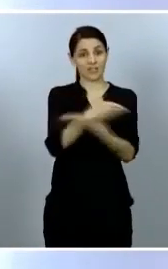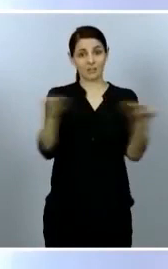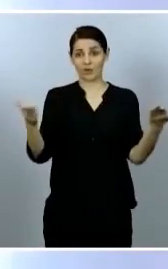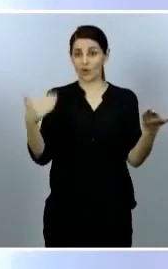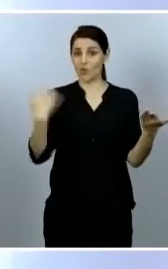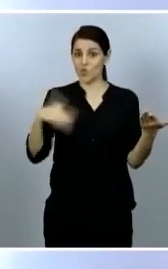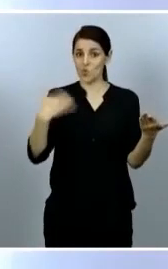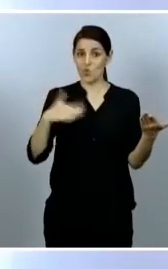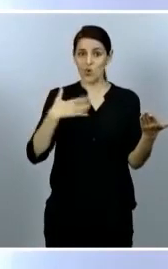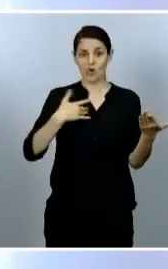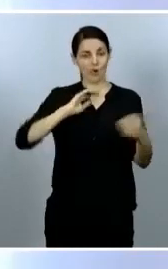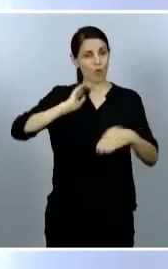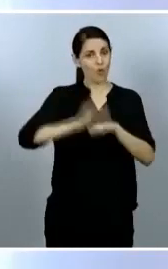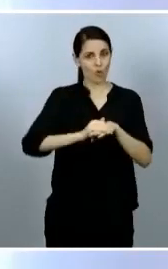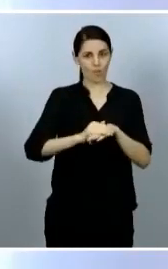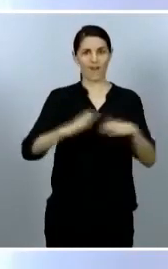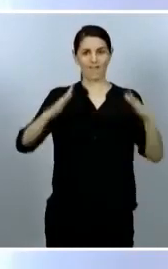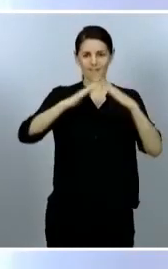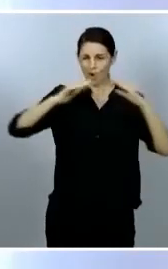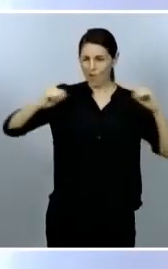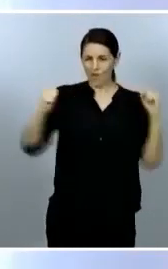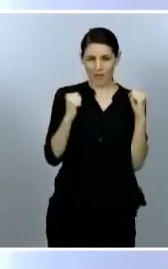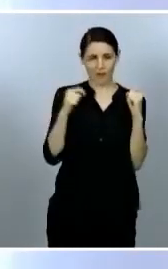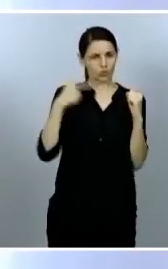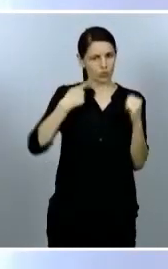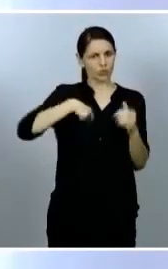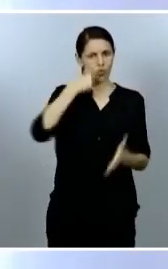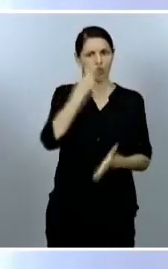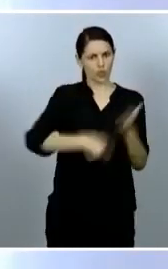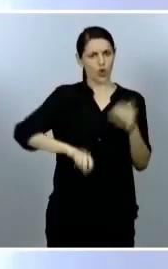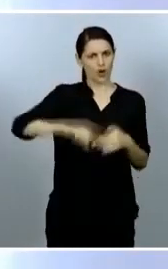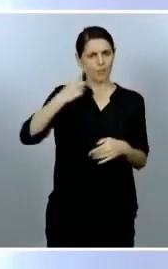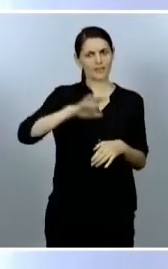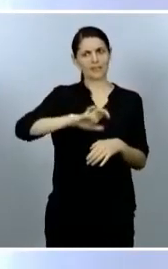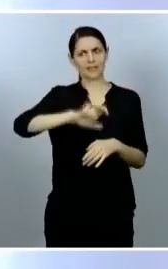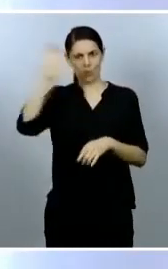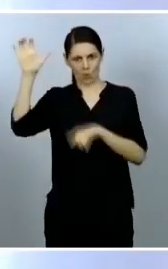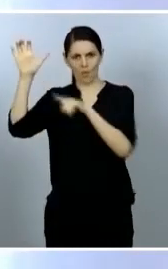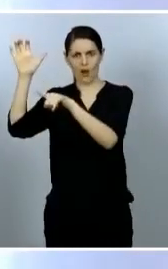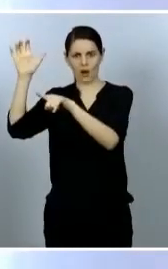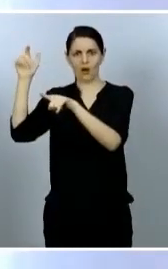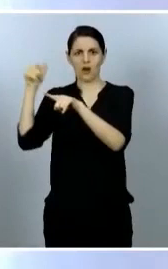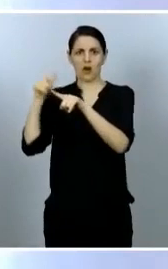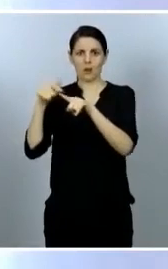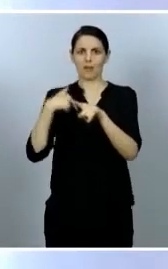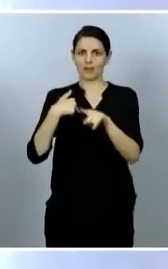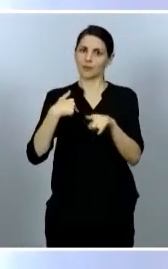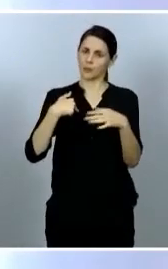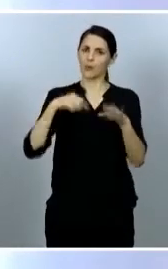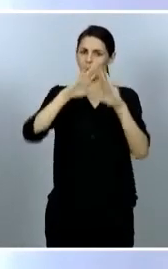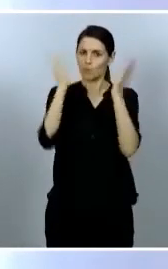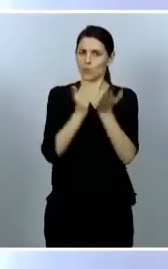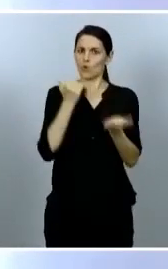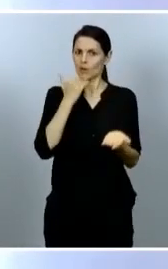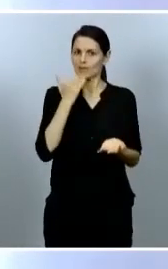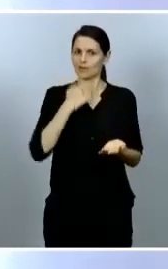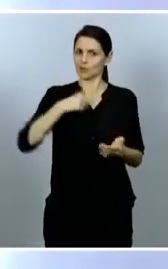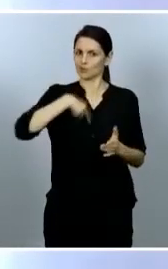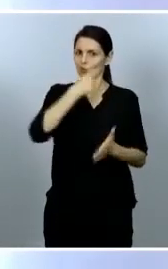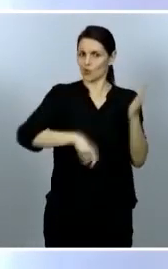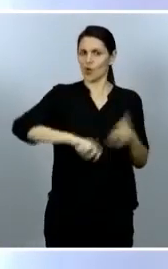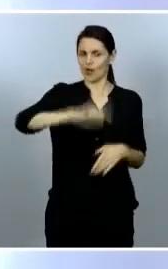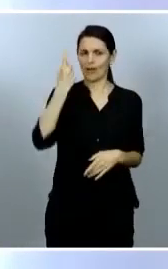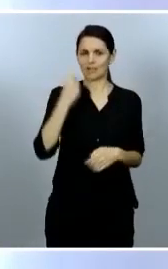estricto de la Unión Europea y uno de los más estrictos del mundo es, de subrayar una vez más, la ejemplaridad de toda la ciudadanía española en el